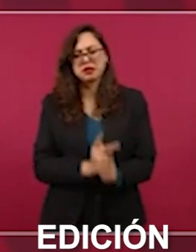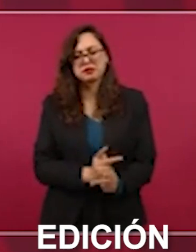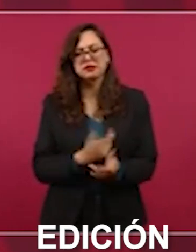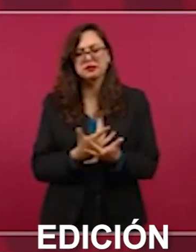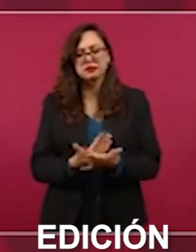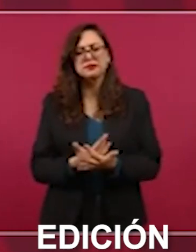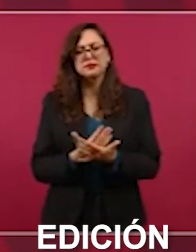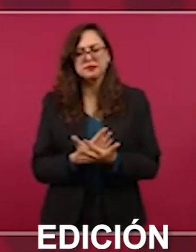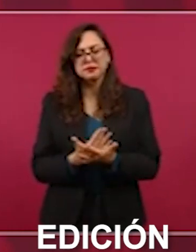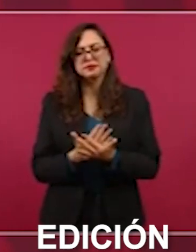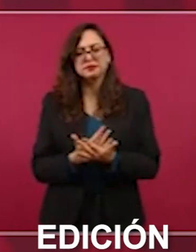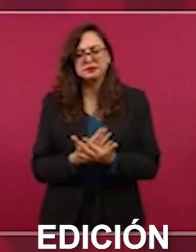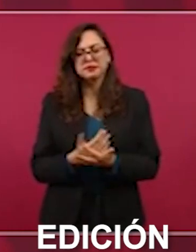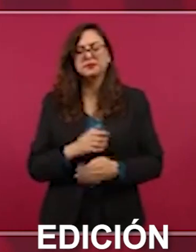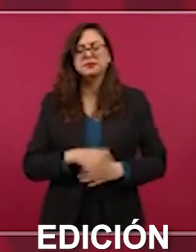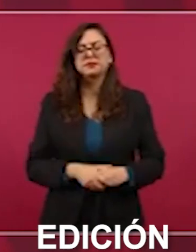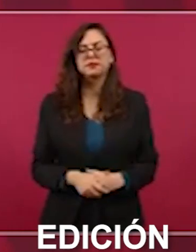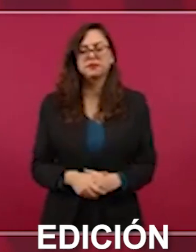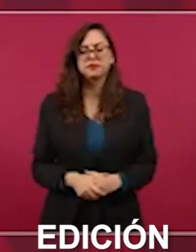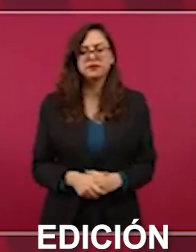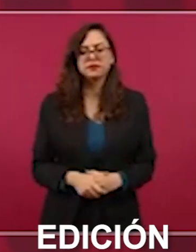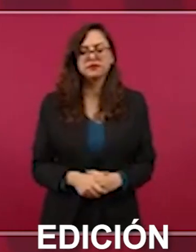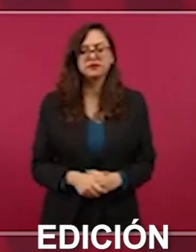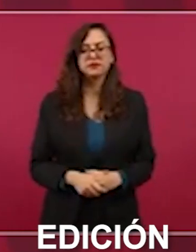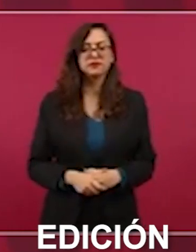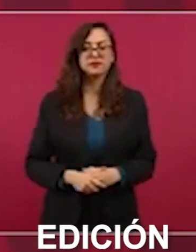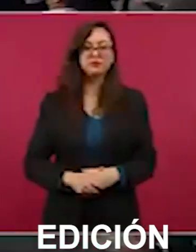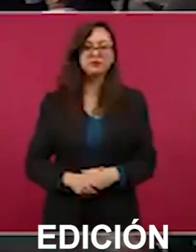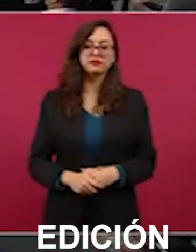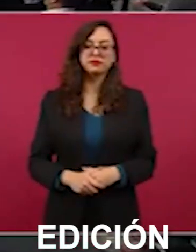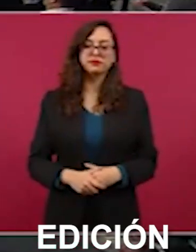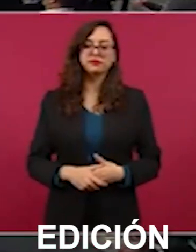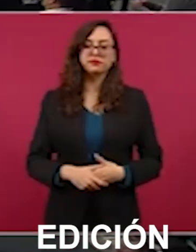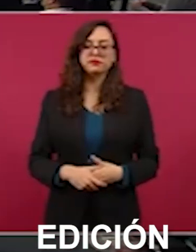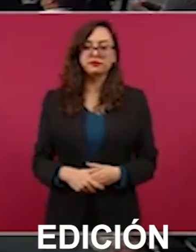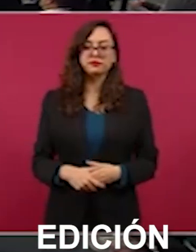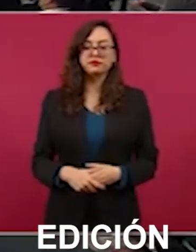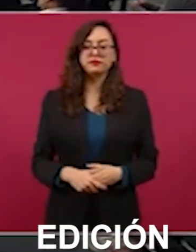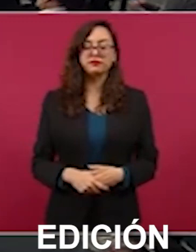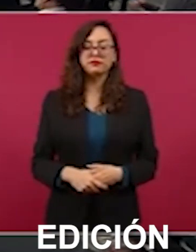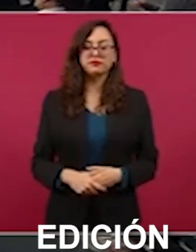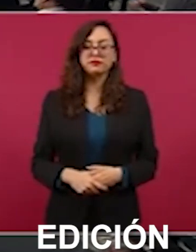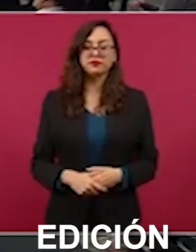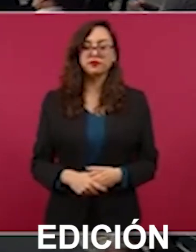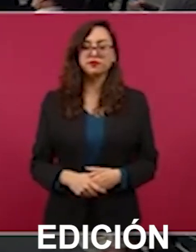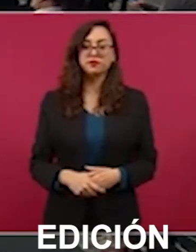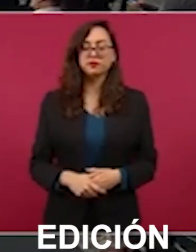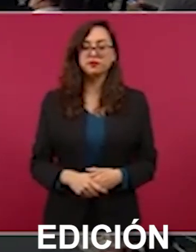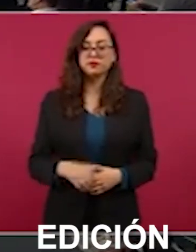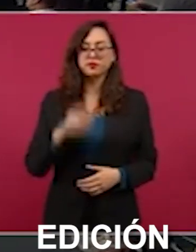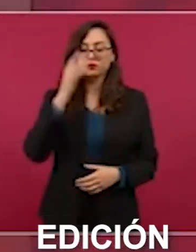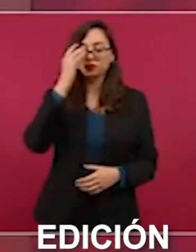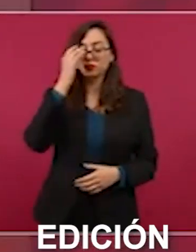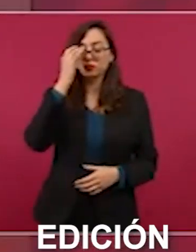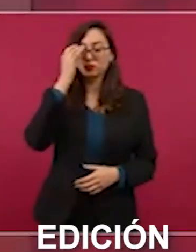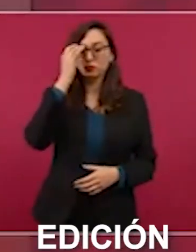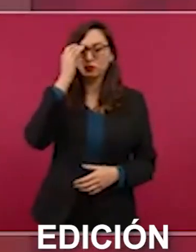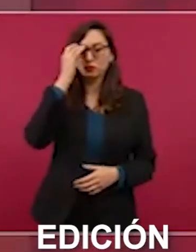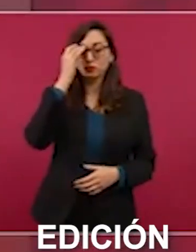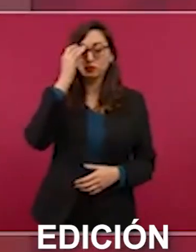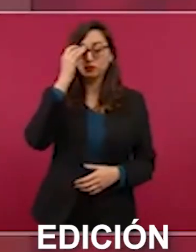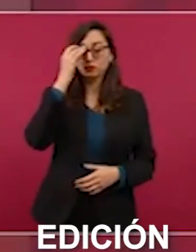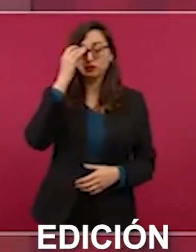se decía de que no íbamos ya a permitir la importación de maíz